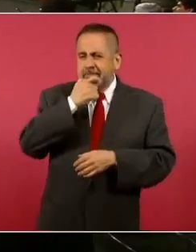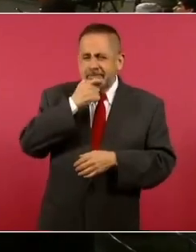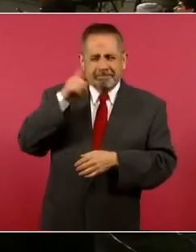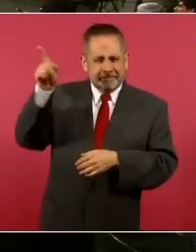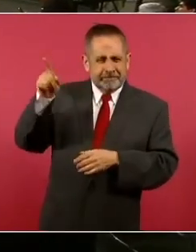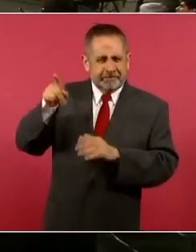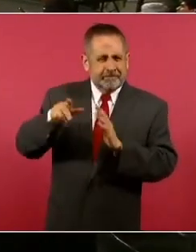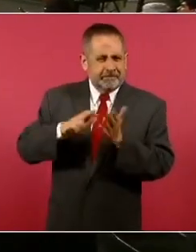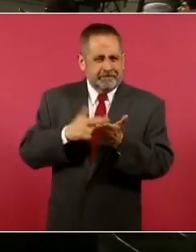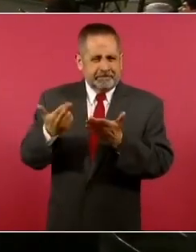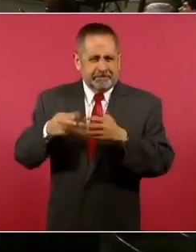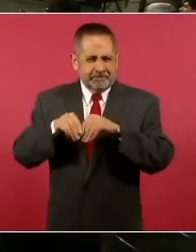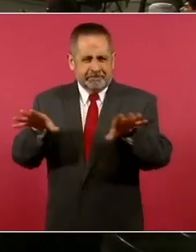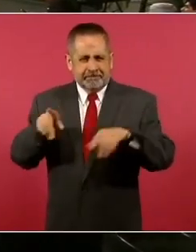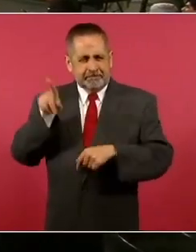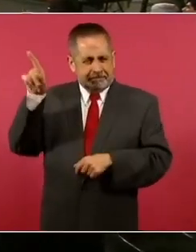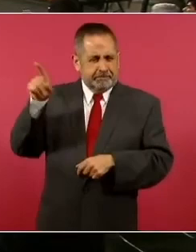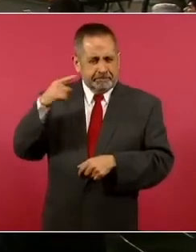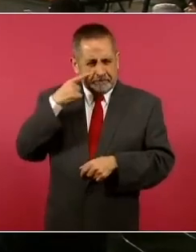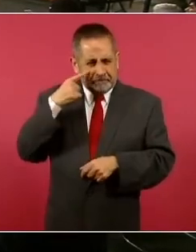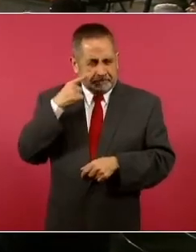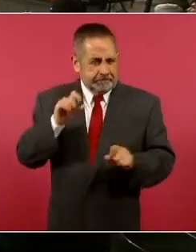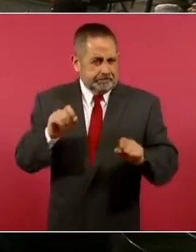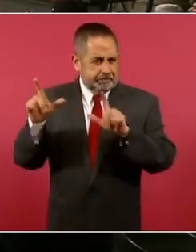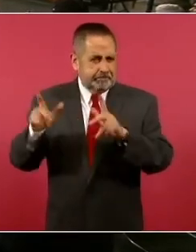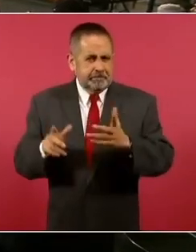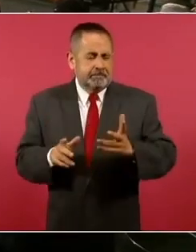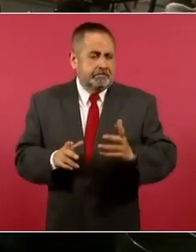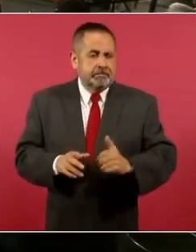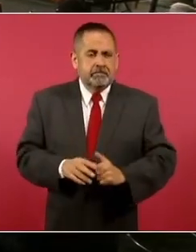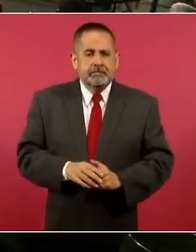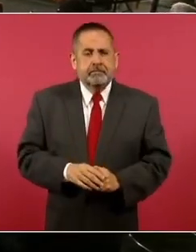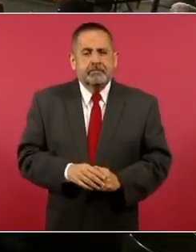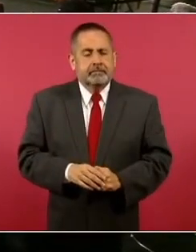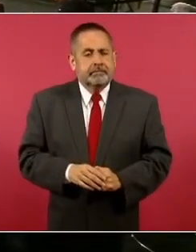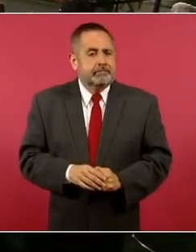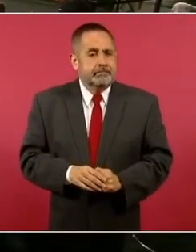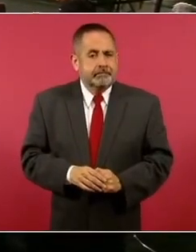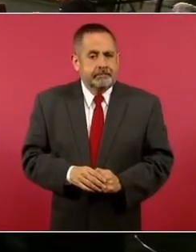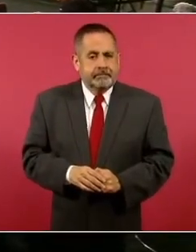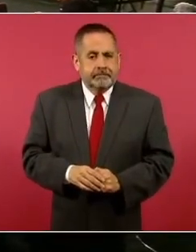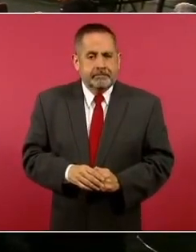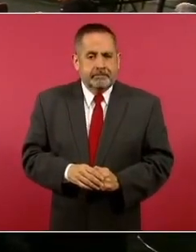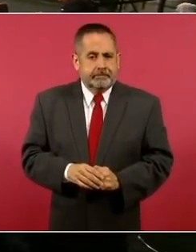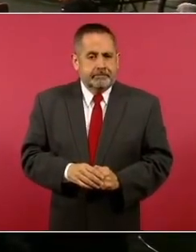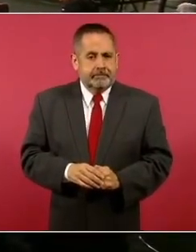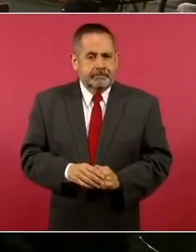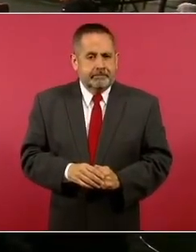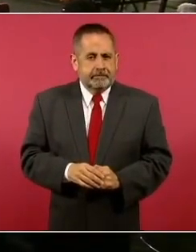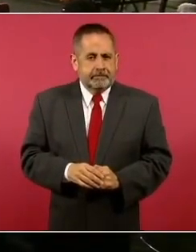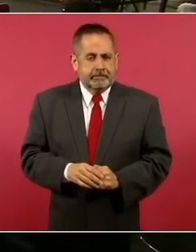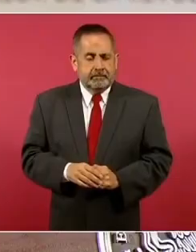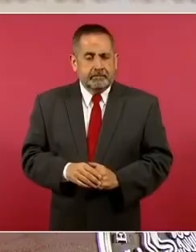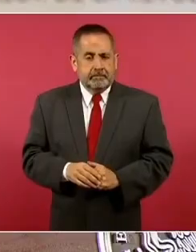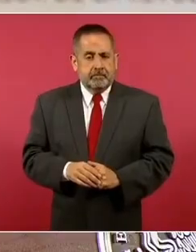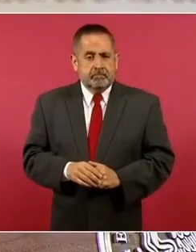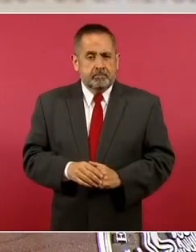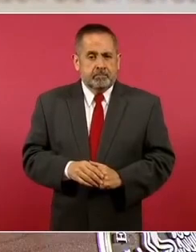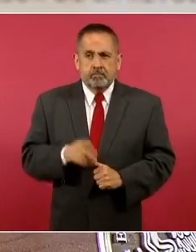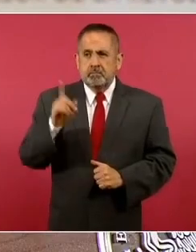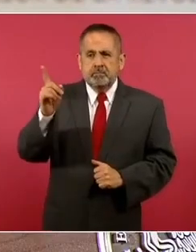que no es simpatizante de